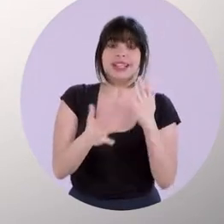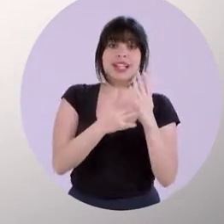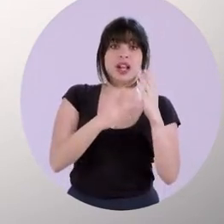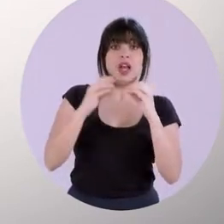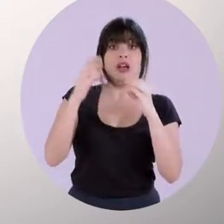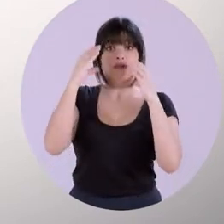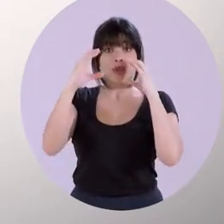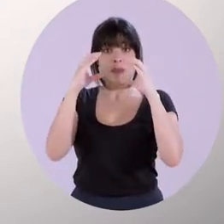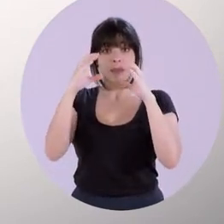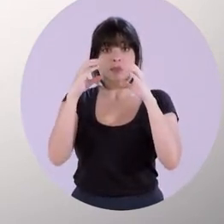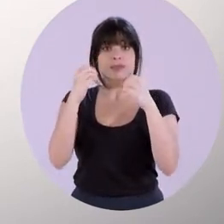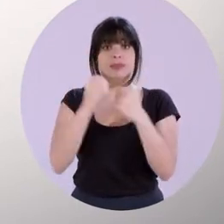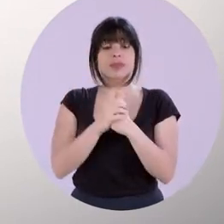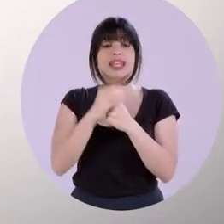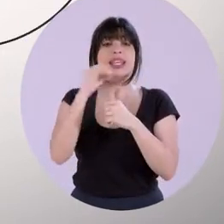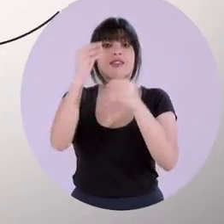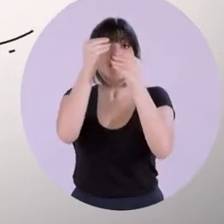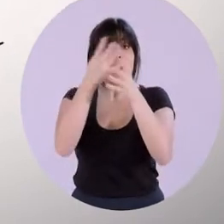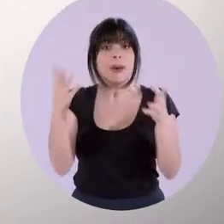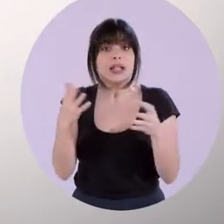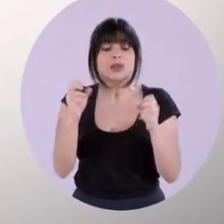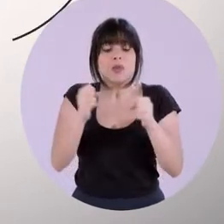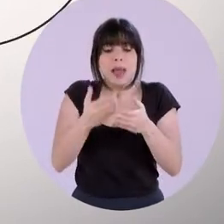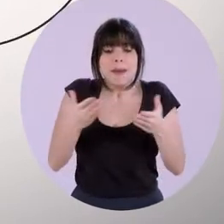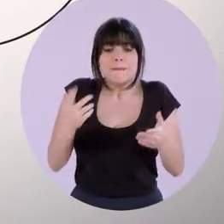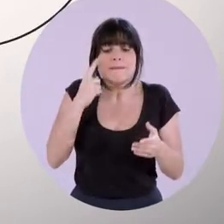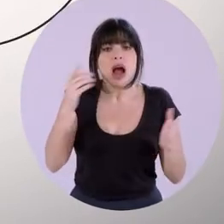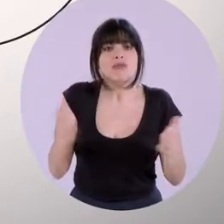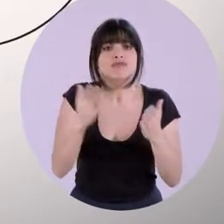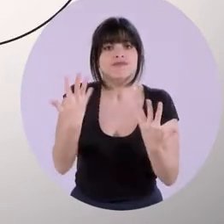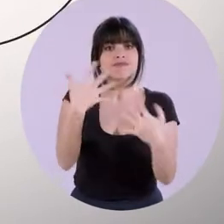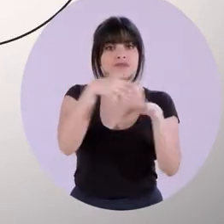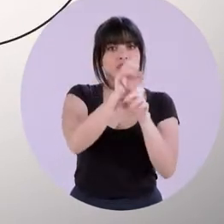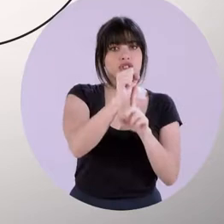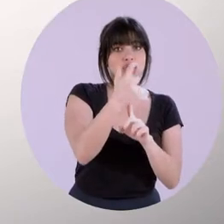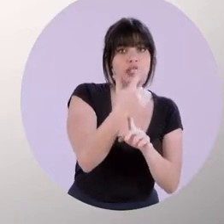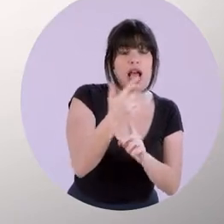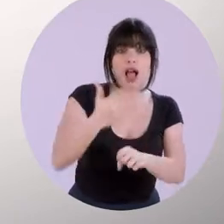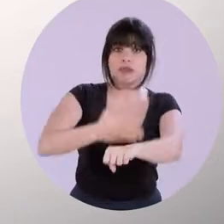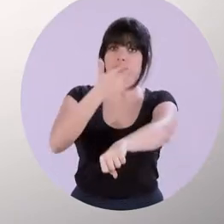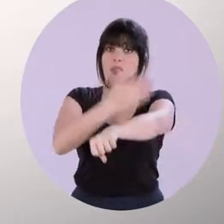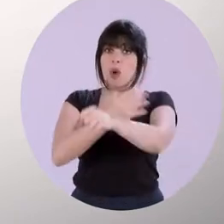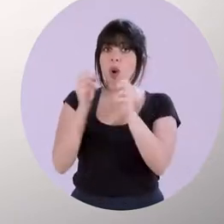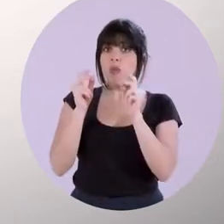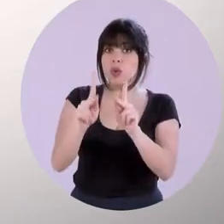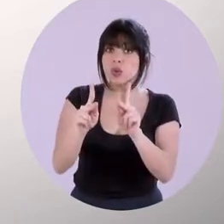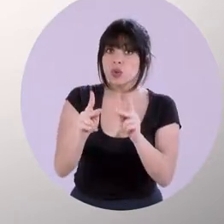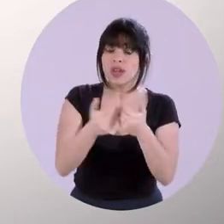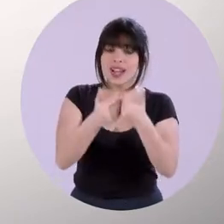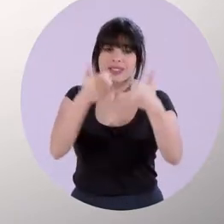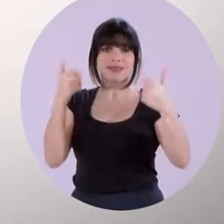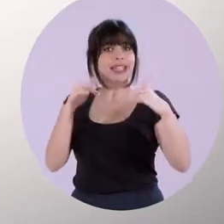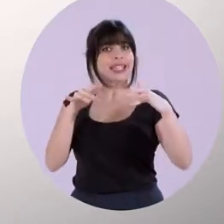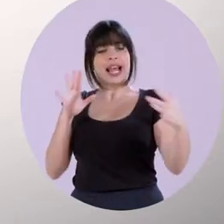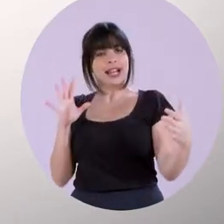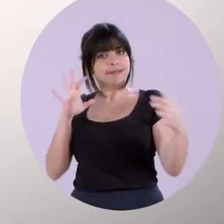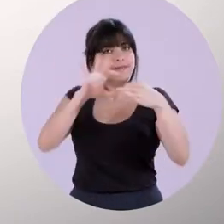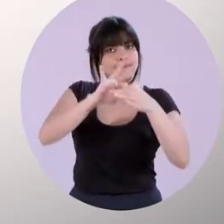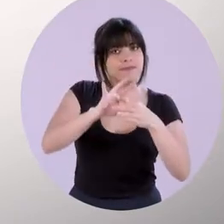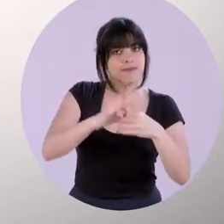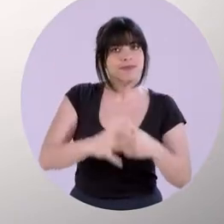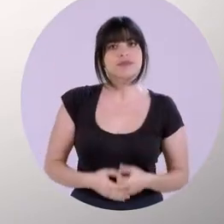instrumentos eficaces para generar inclusión social, mayores oportunidades y el cierre de la brecha digital.